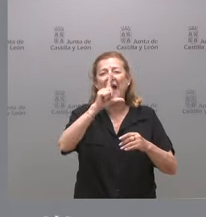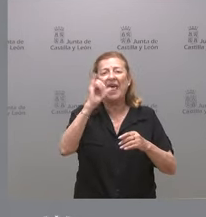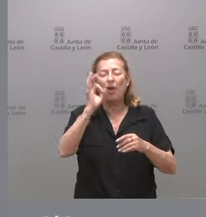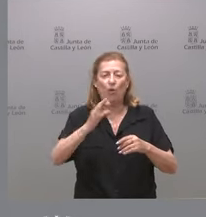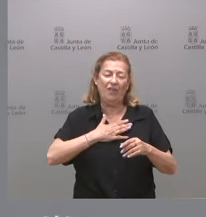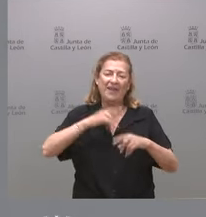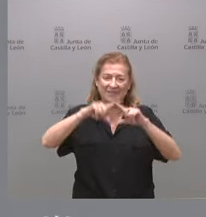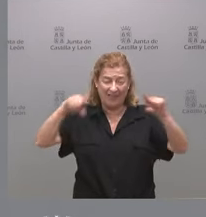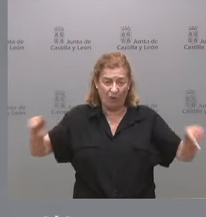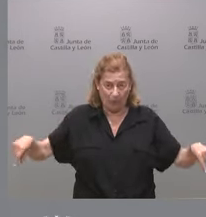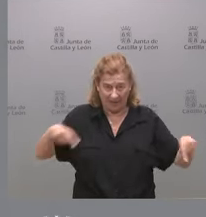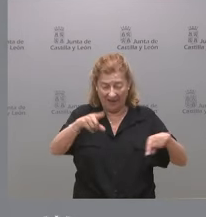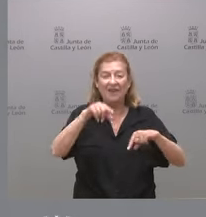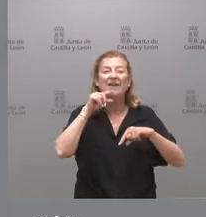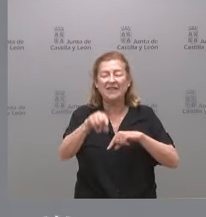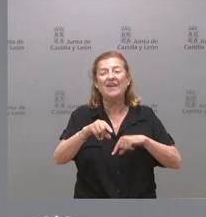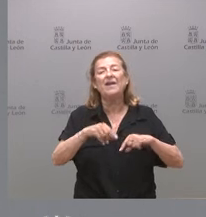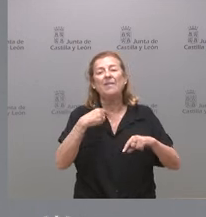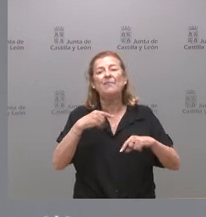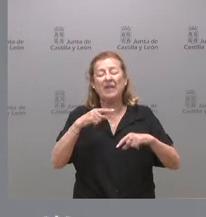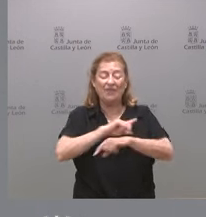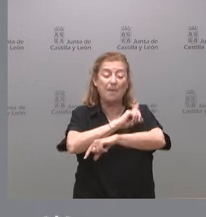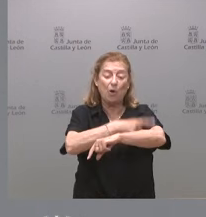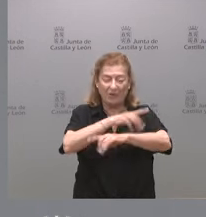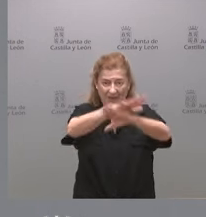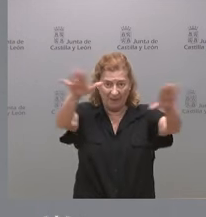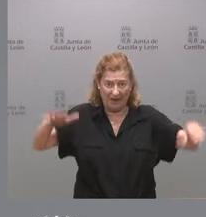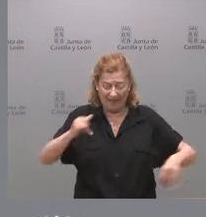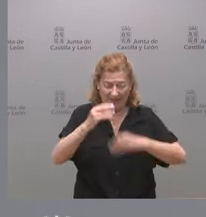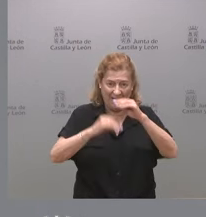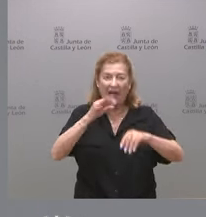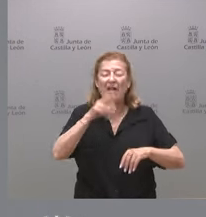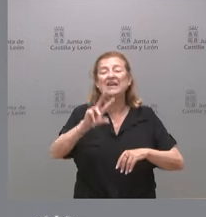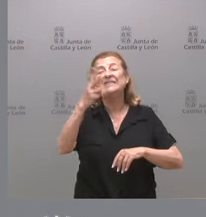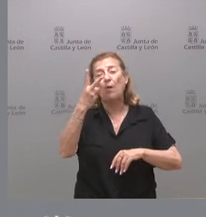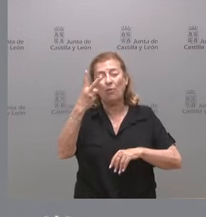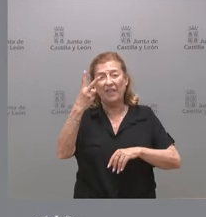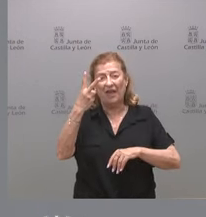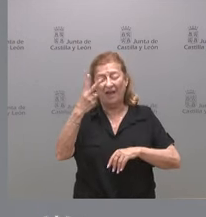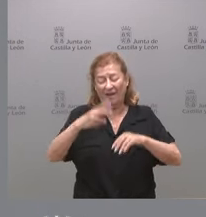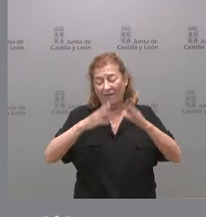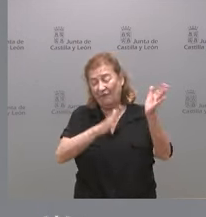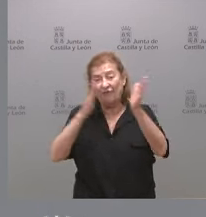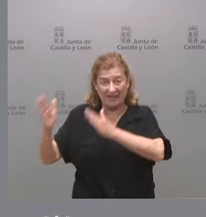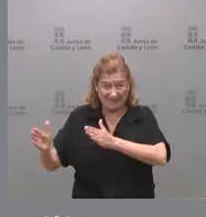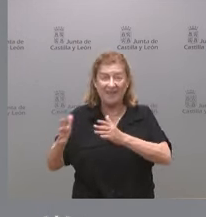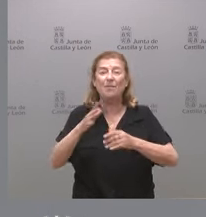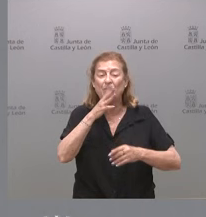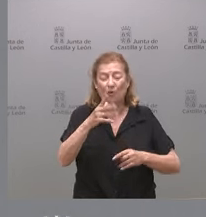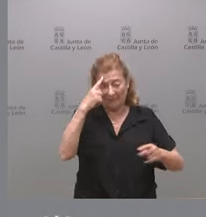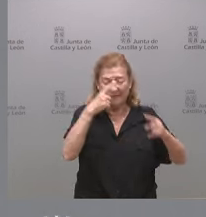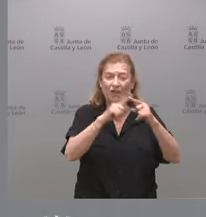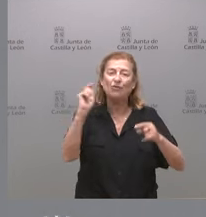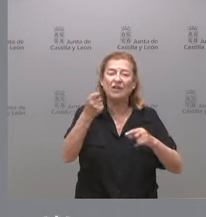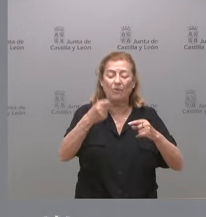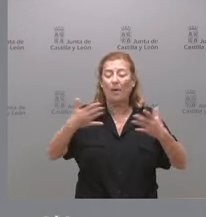de urbanización y en la pista polideportiva. Es la segunda fase de urbanización, la pista polideportiva también, con el fin de conseguir